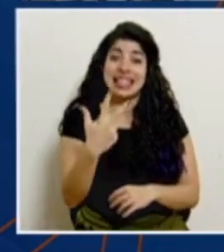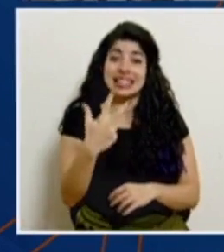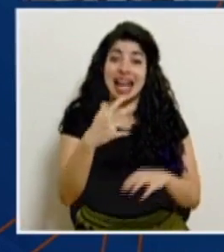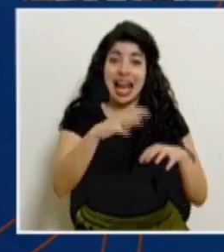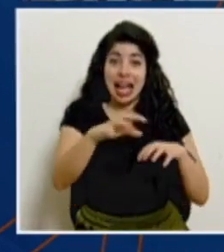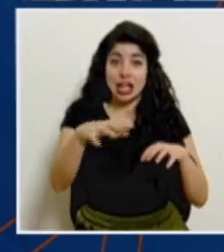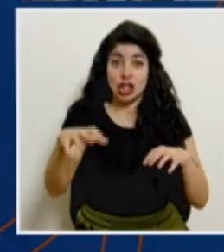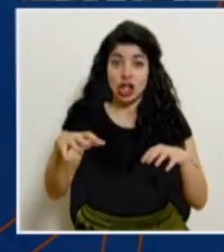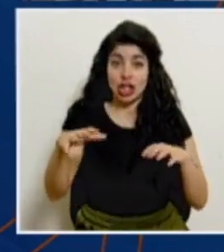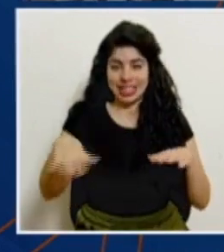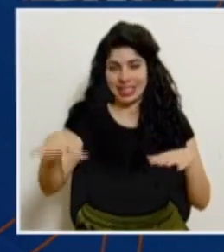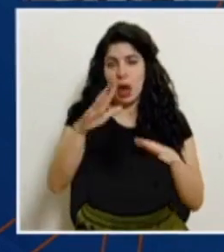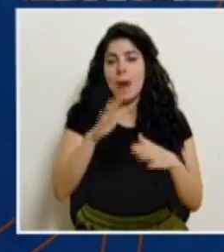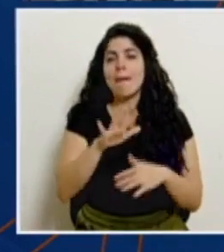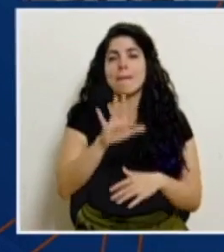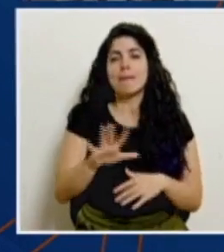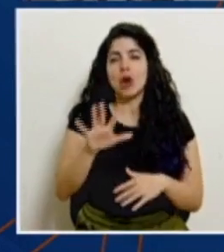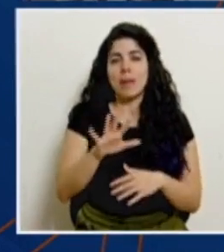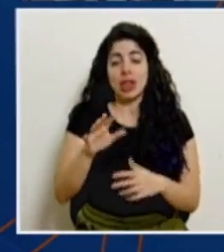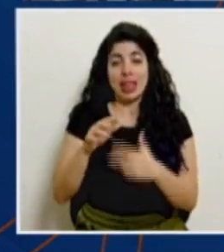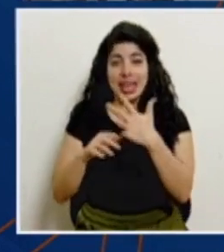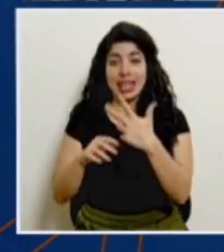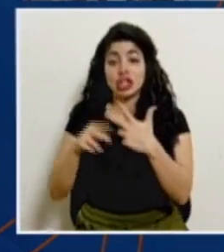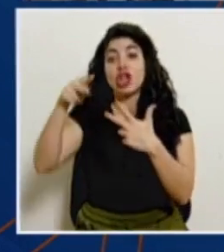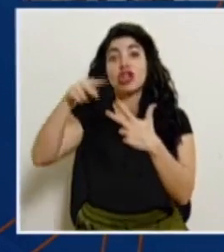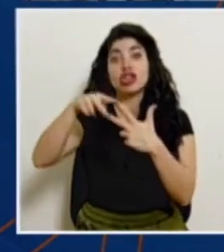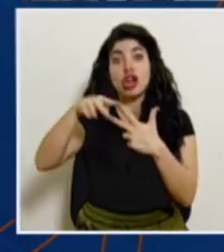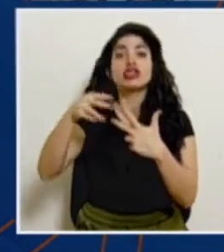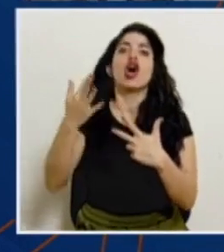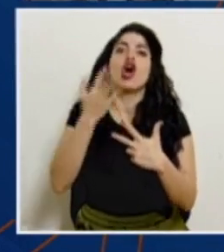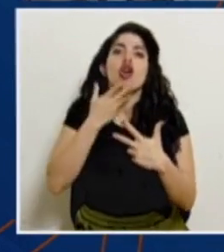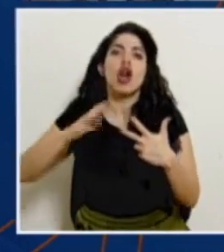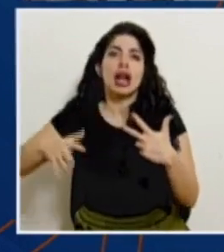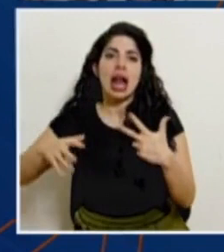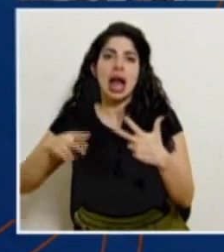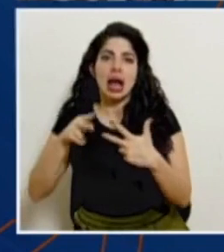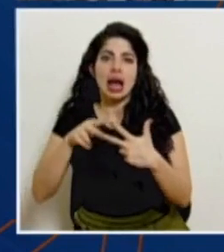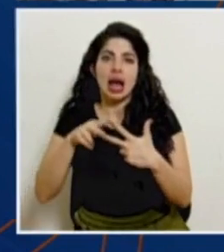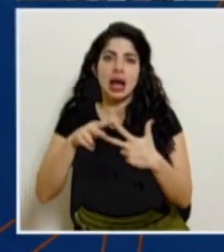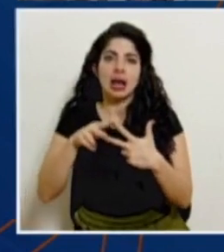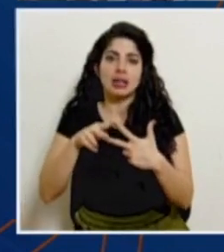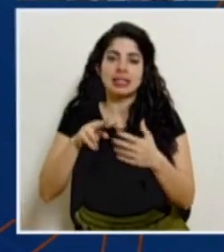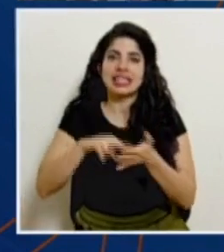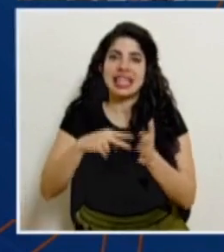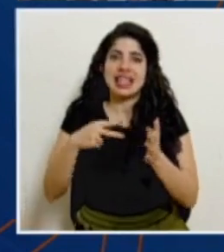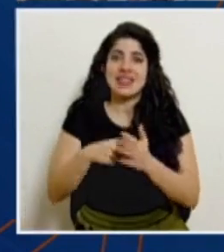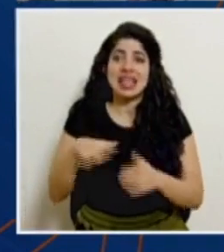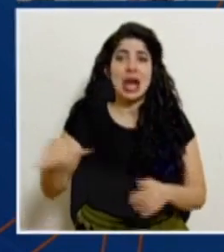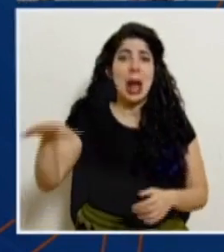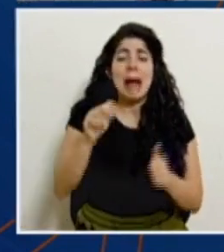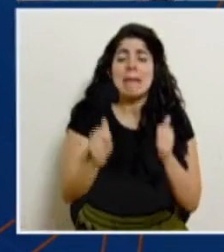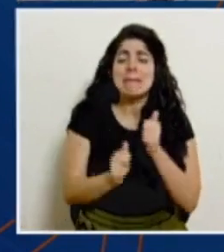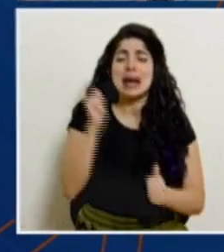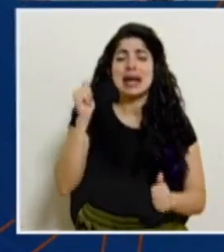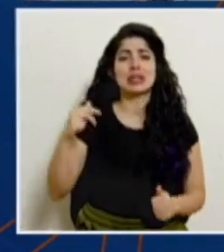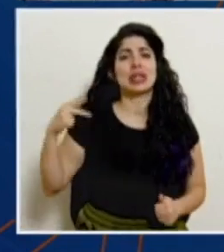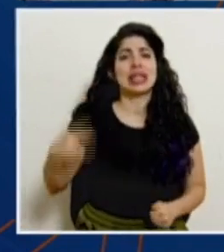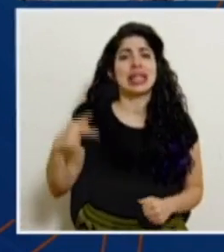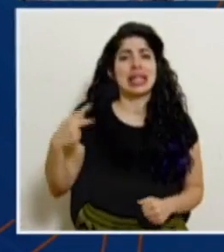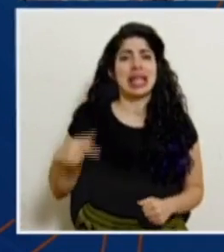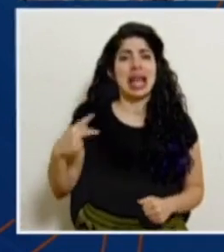nuestros, en nuestro país, tienen condición de alerta naranja y por ende un riesgo incrementado